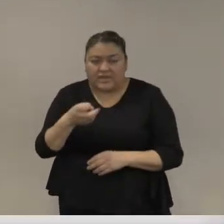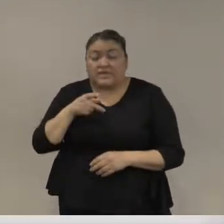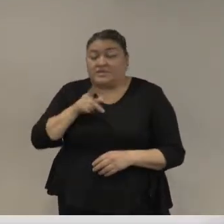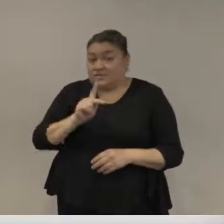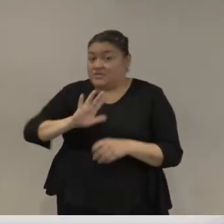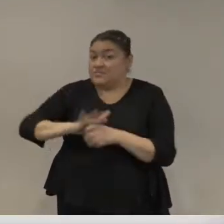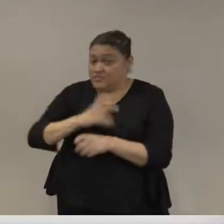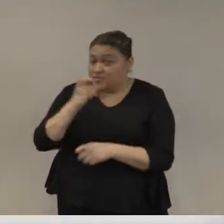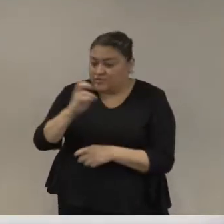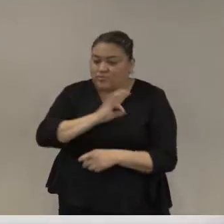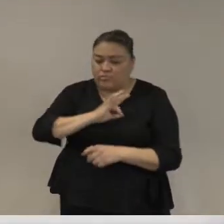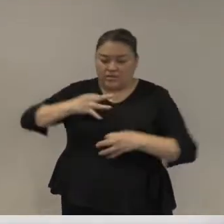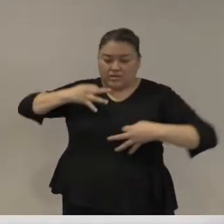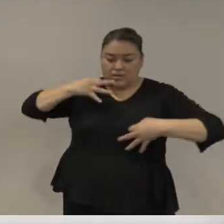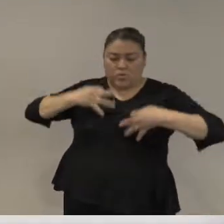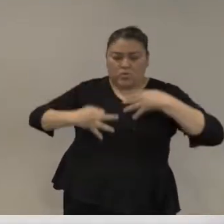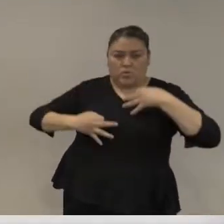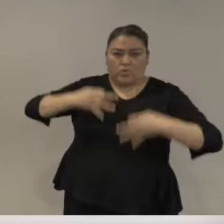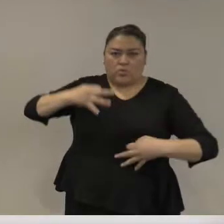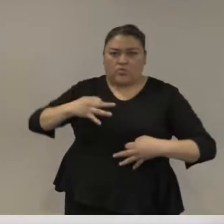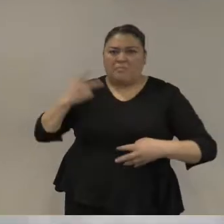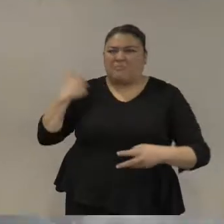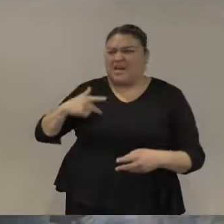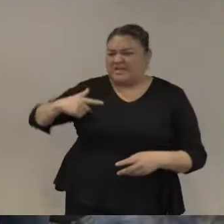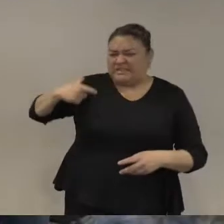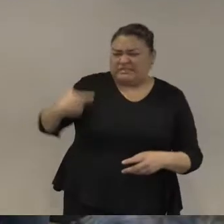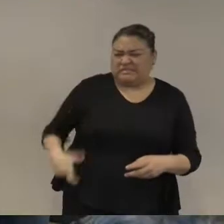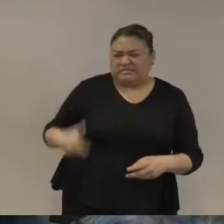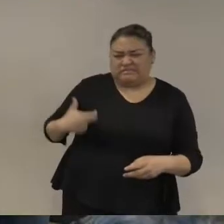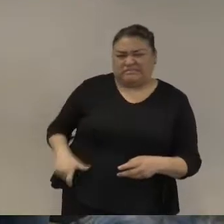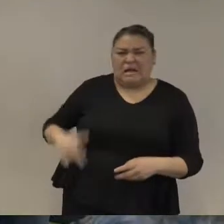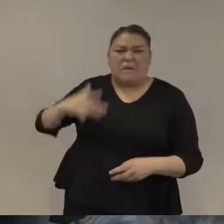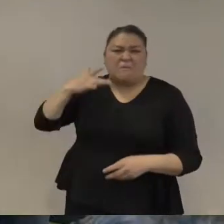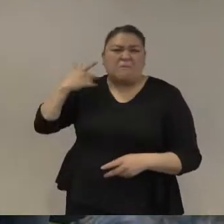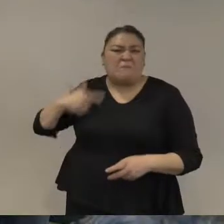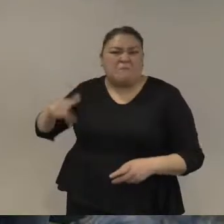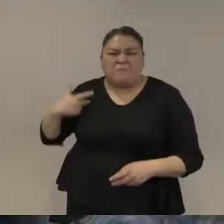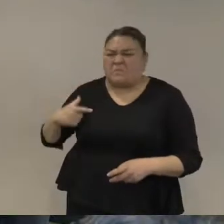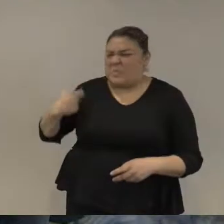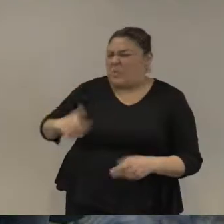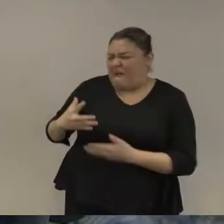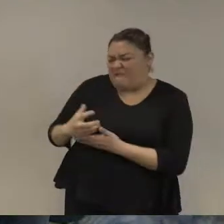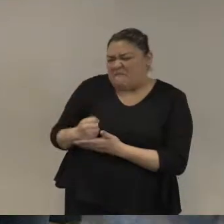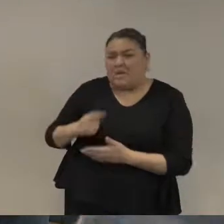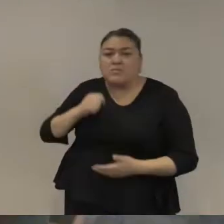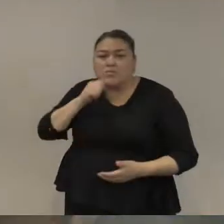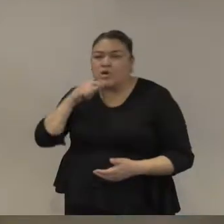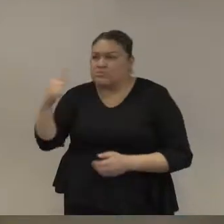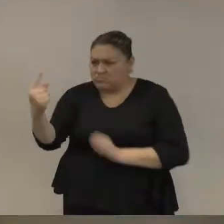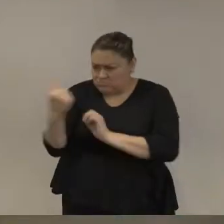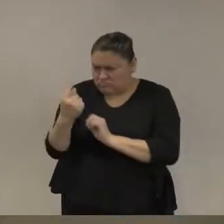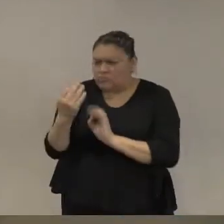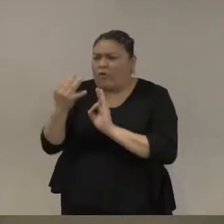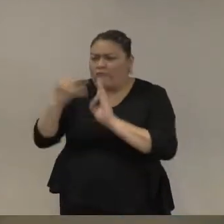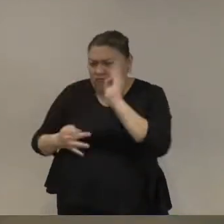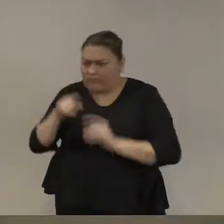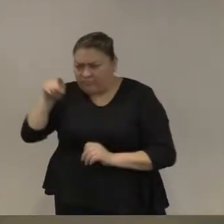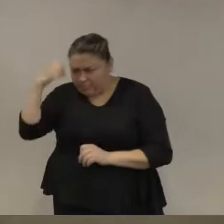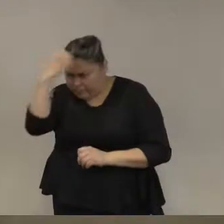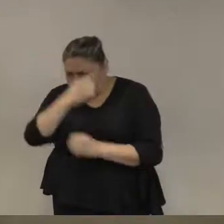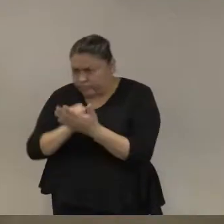de enjuiciar hasta los más poderosos que han sido intocables históricamente y también que se